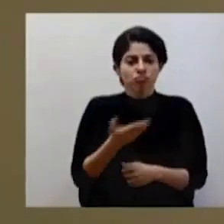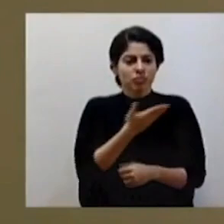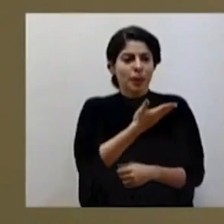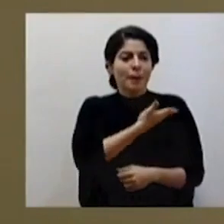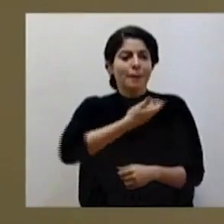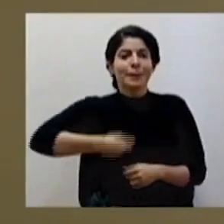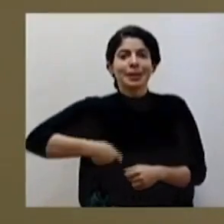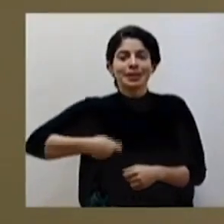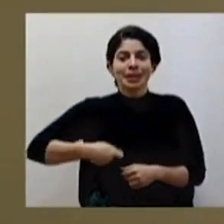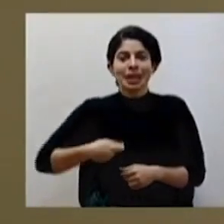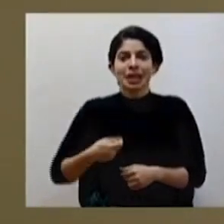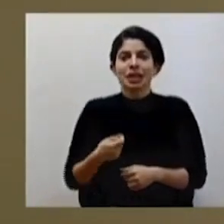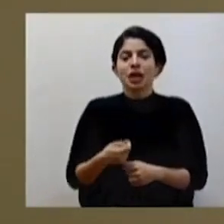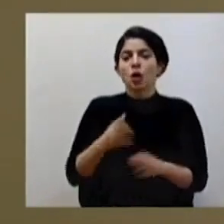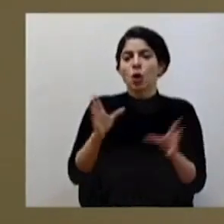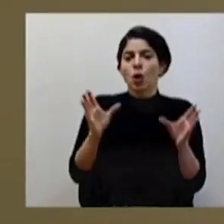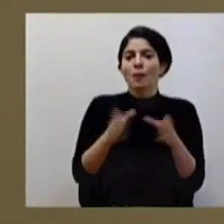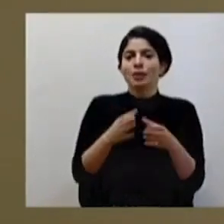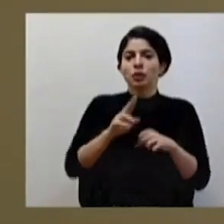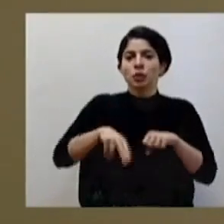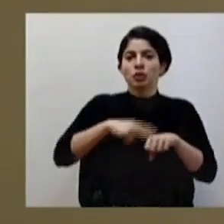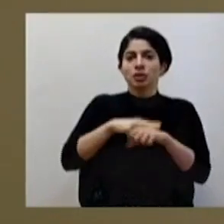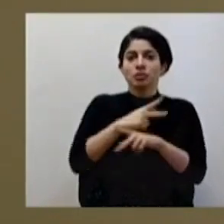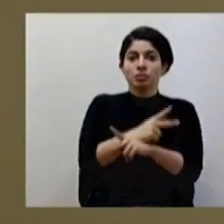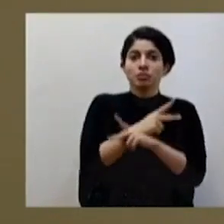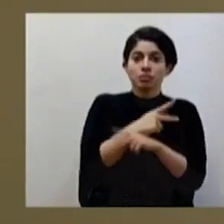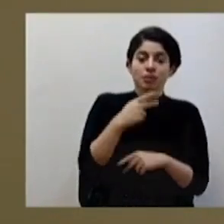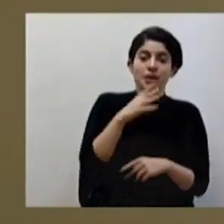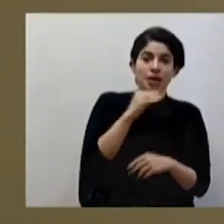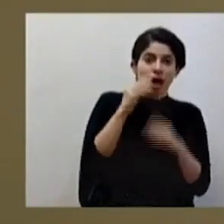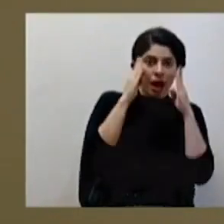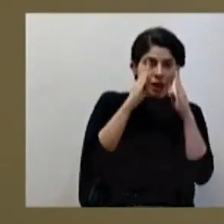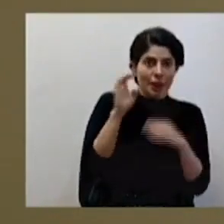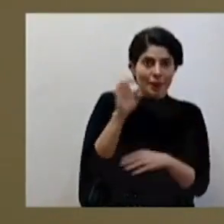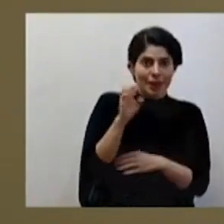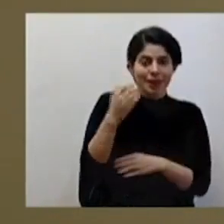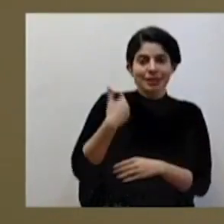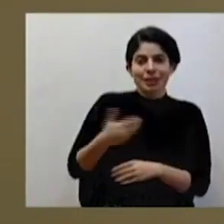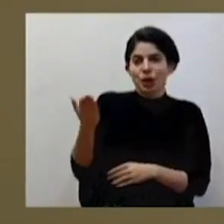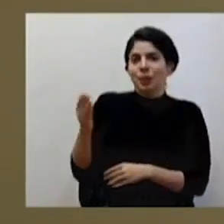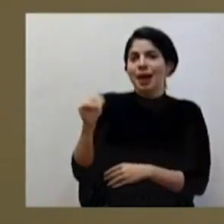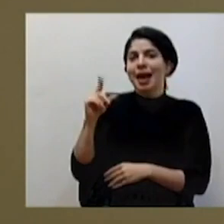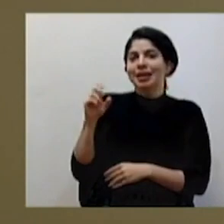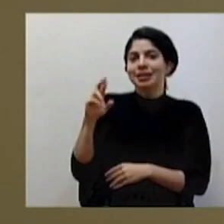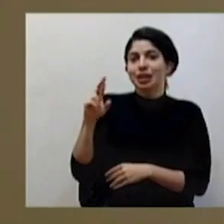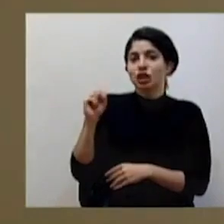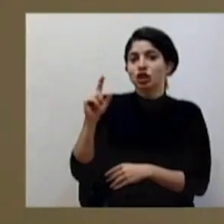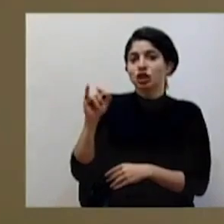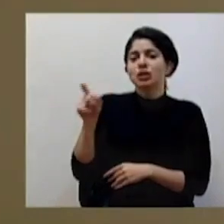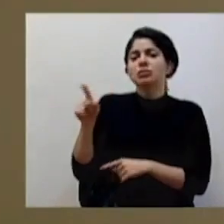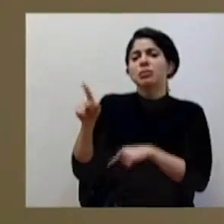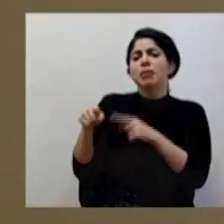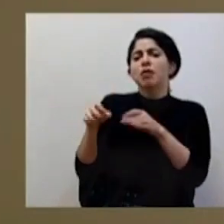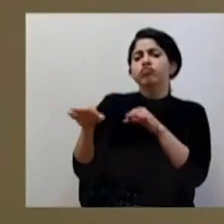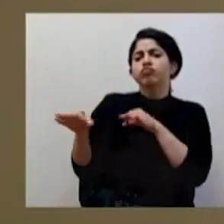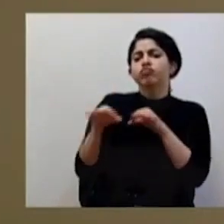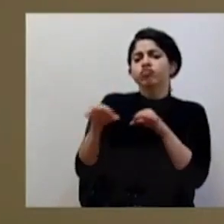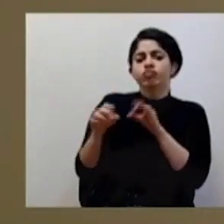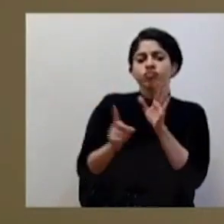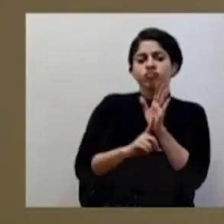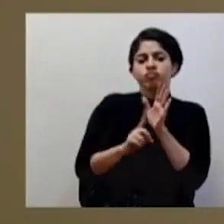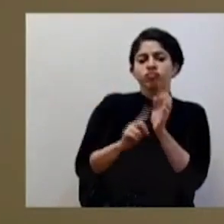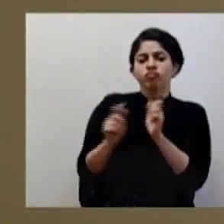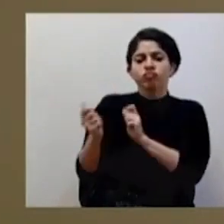presidente de la Comisión Nacional de Prevención y Atención de Emergencias, el señor Alexander Solís, quien nos informará sobre el cambio de